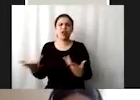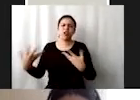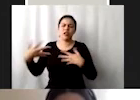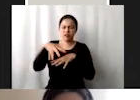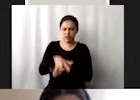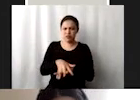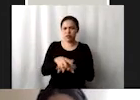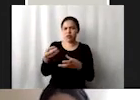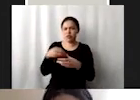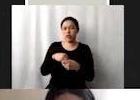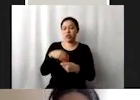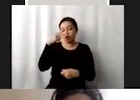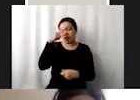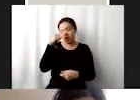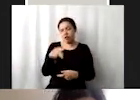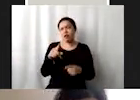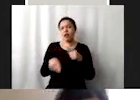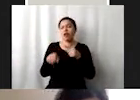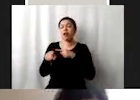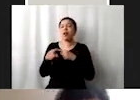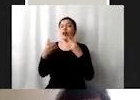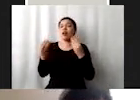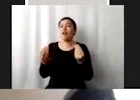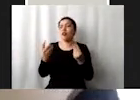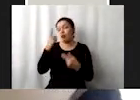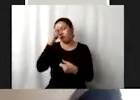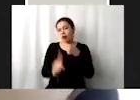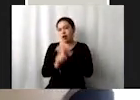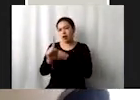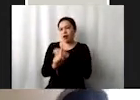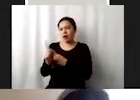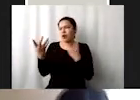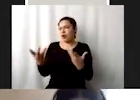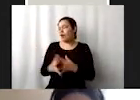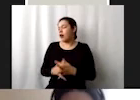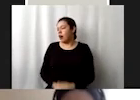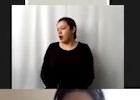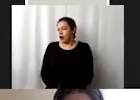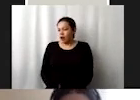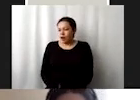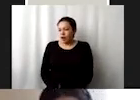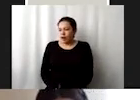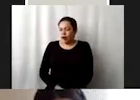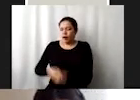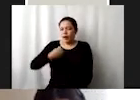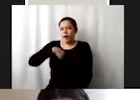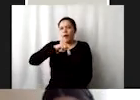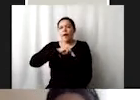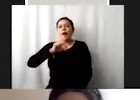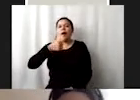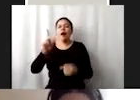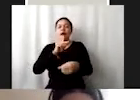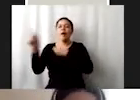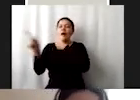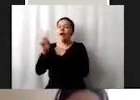es, México no está exento de muchas de las problemáticas que vemos en países en situaciones un